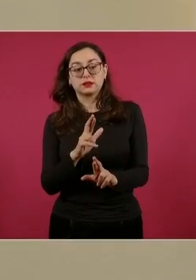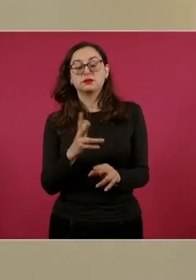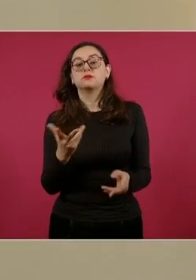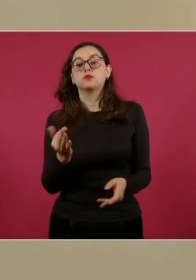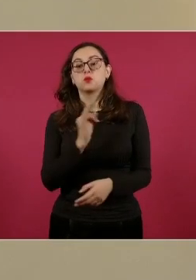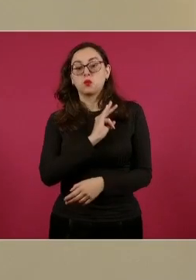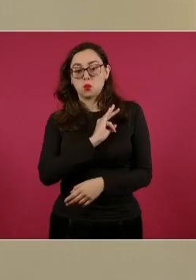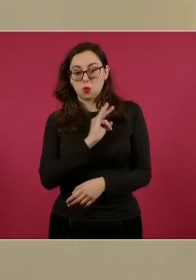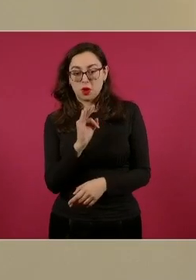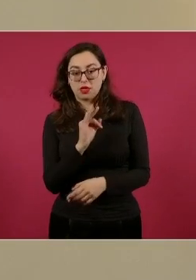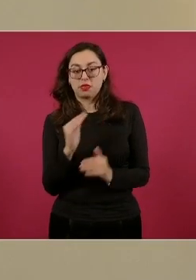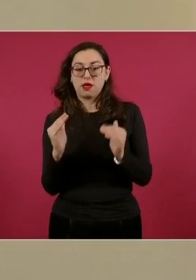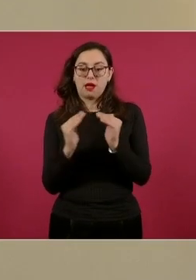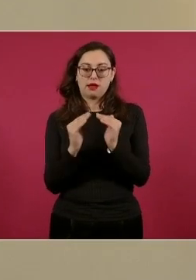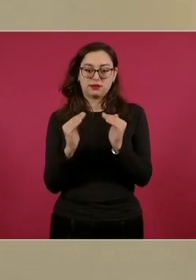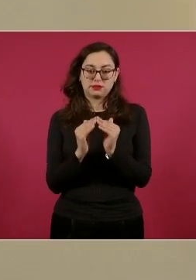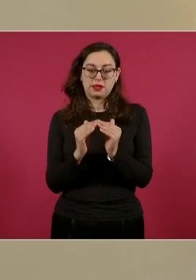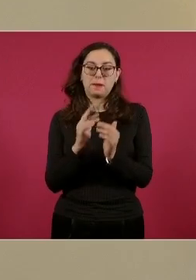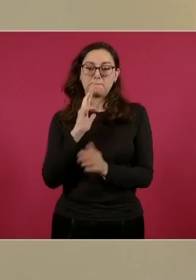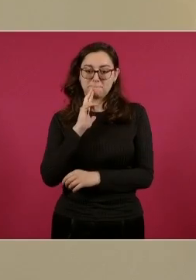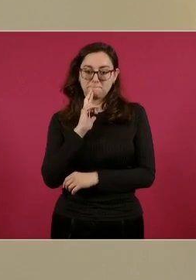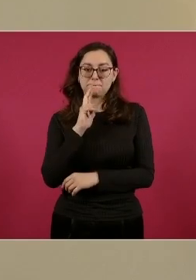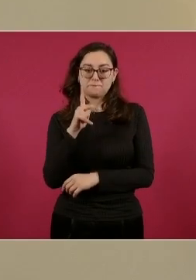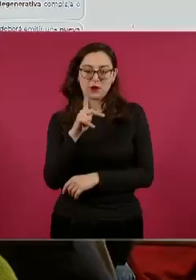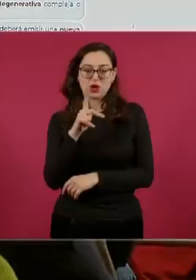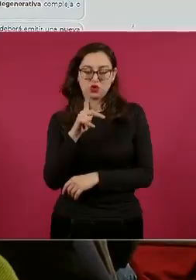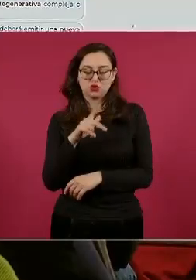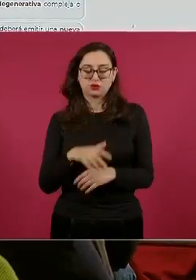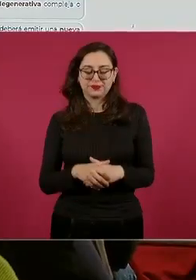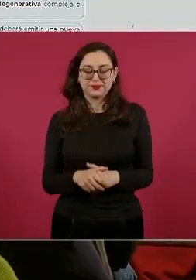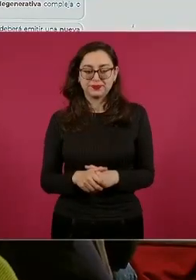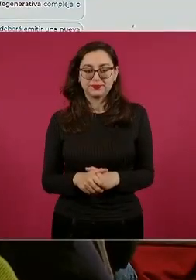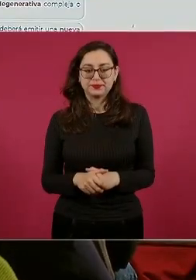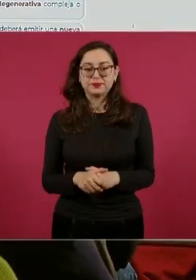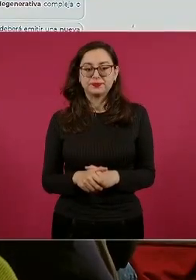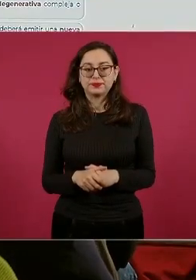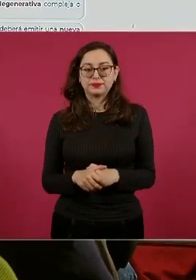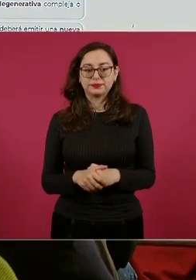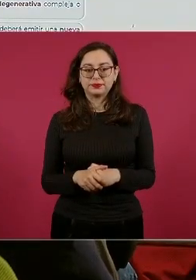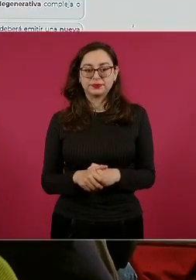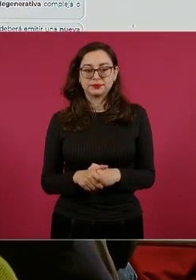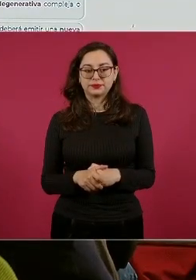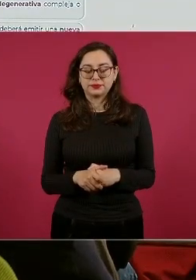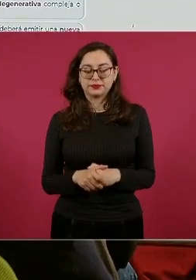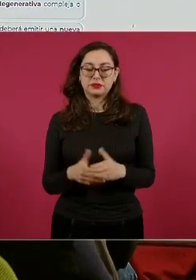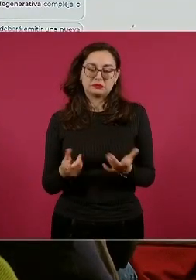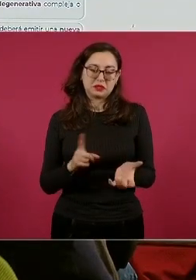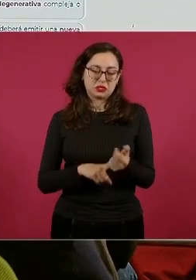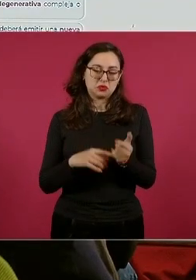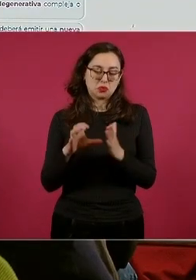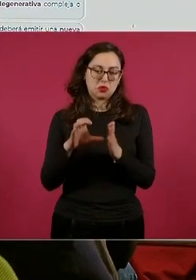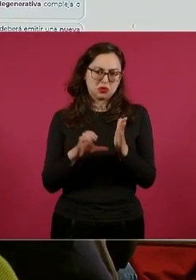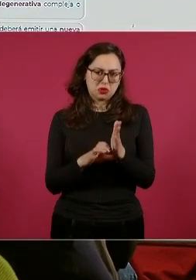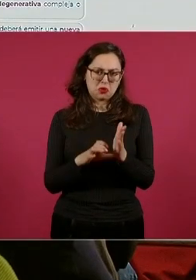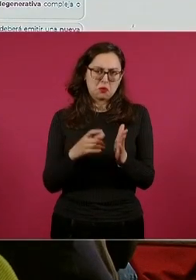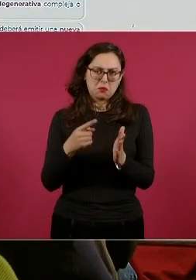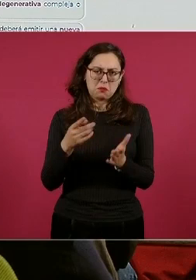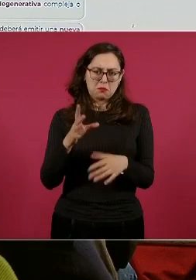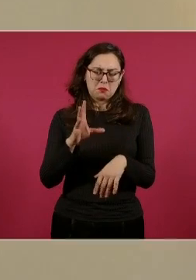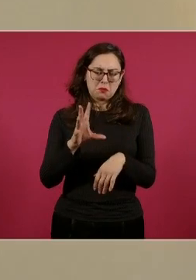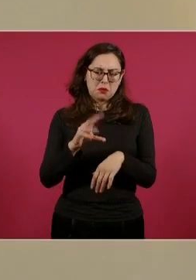N. puede ser beneficiado con la excepción de la prisión preventiva en reclusión considerada en el Código Nacional de Procedimientos Penales.